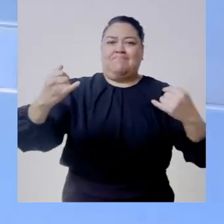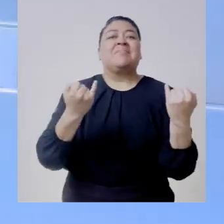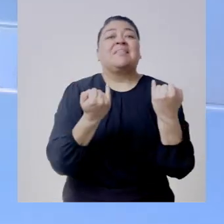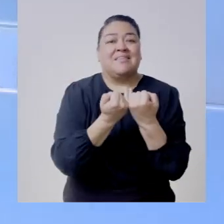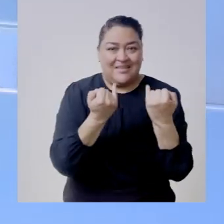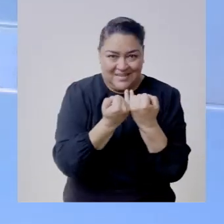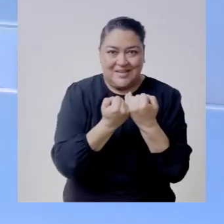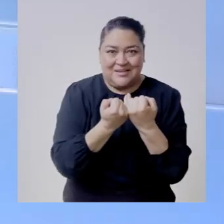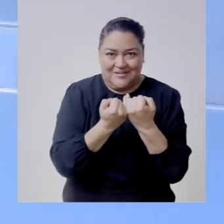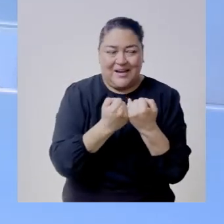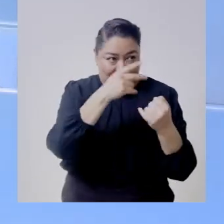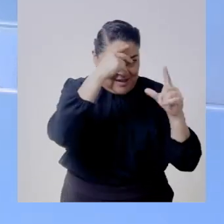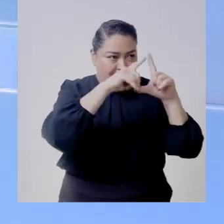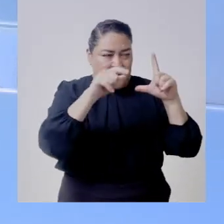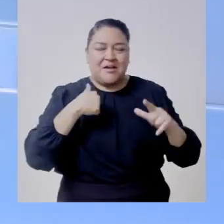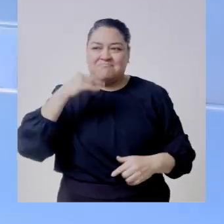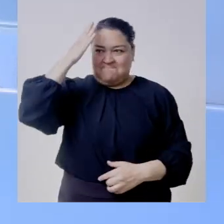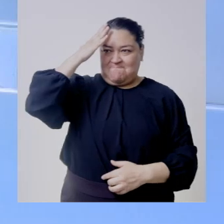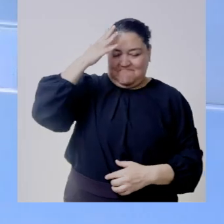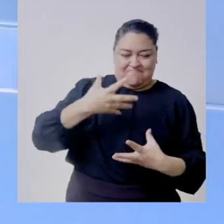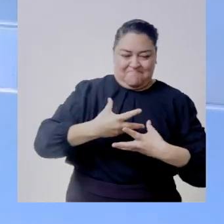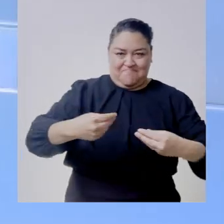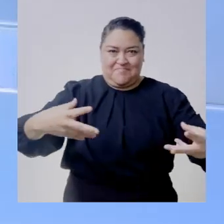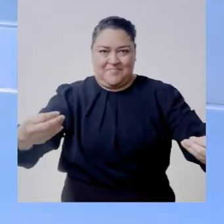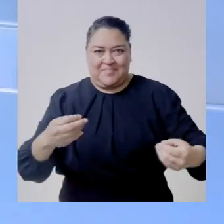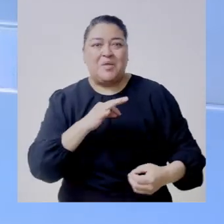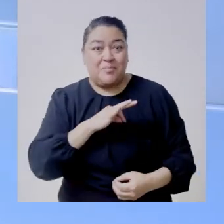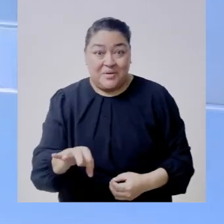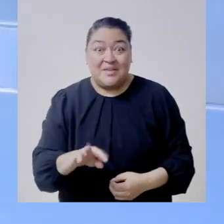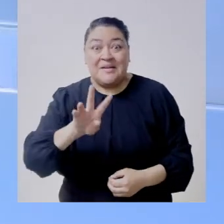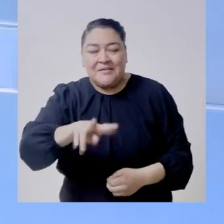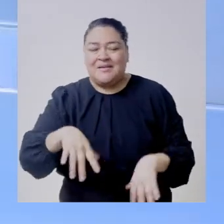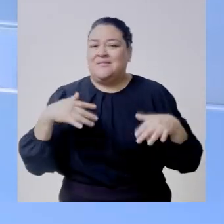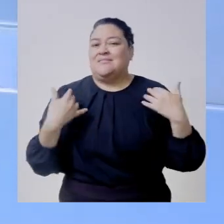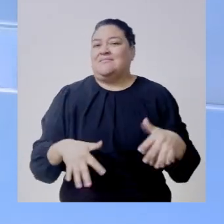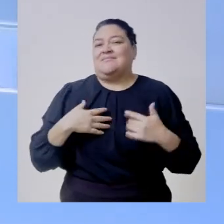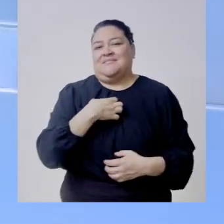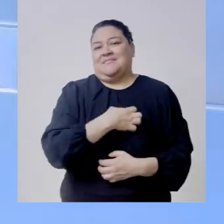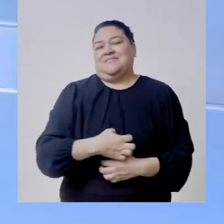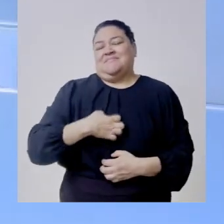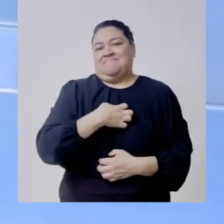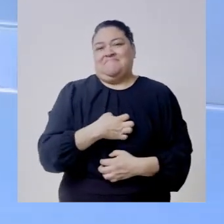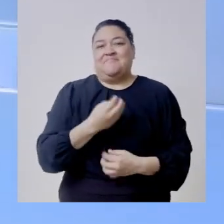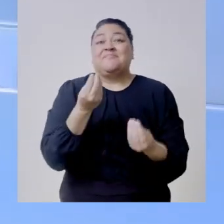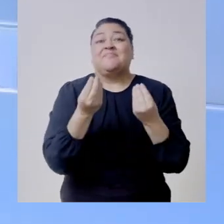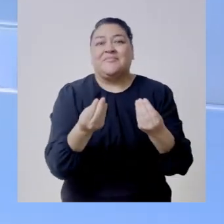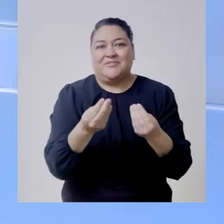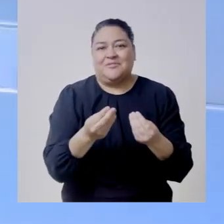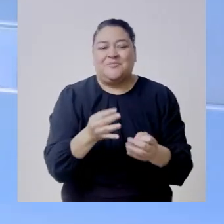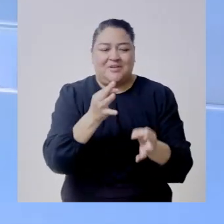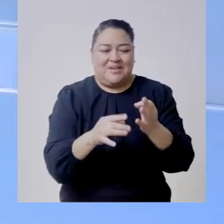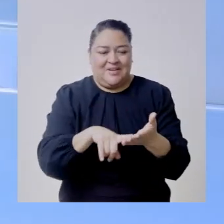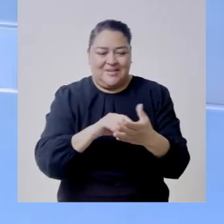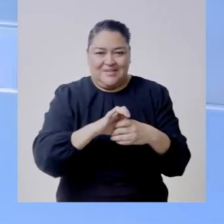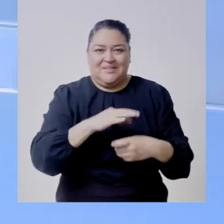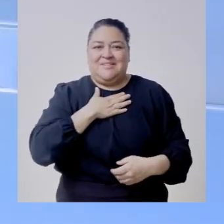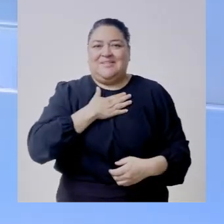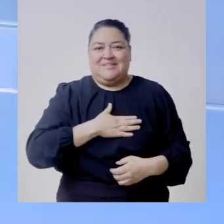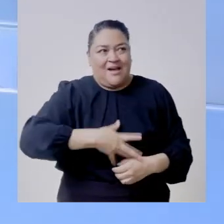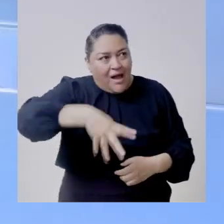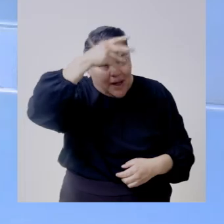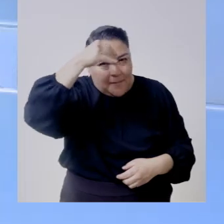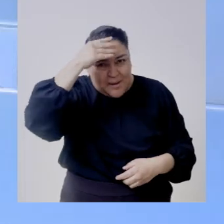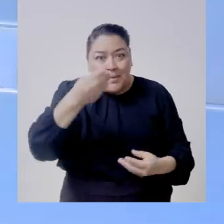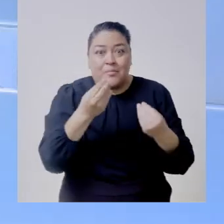ser referente nacional entonces representa la verdad algo importantísimo en la justicia electoral es